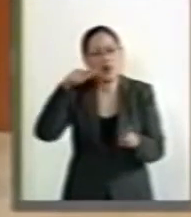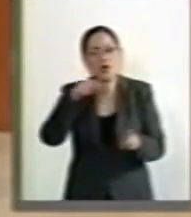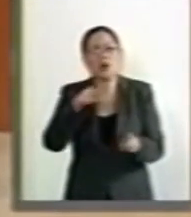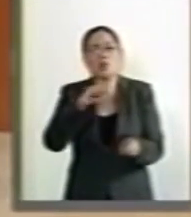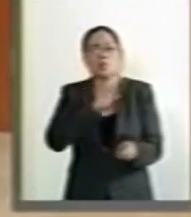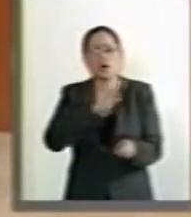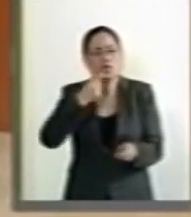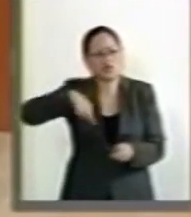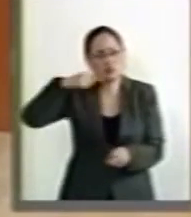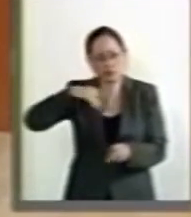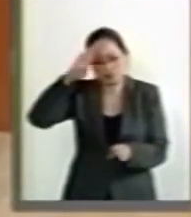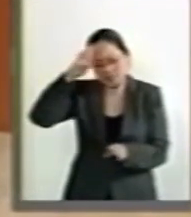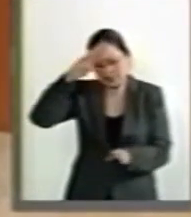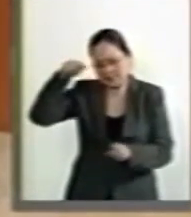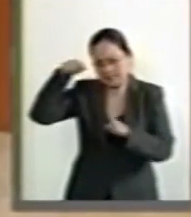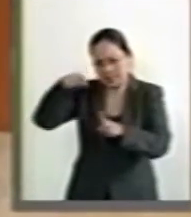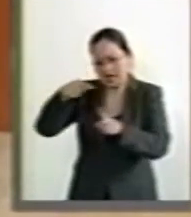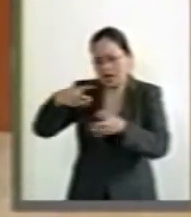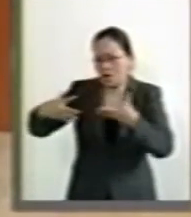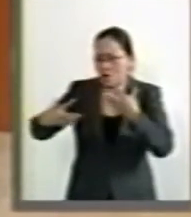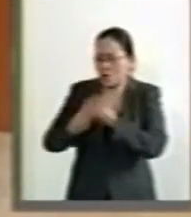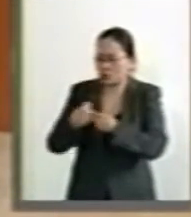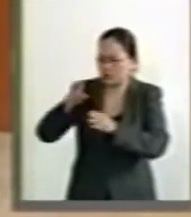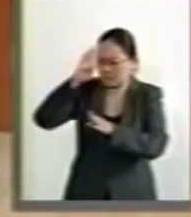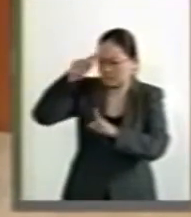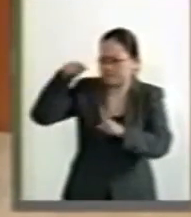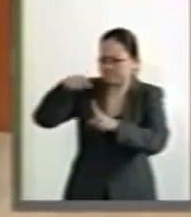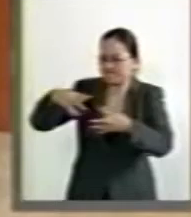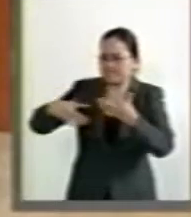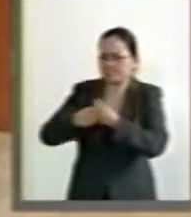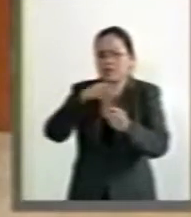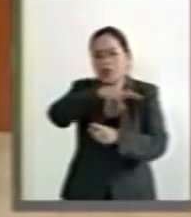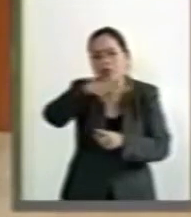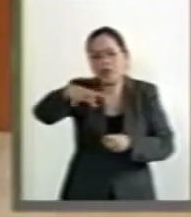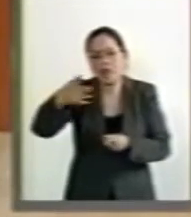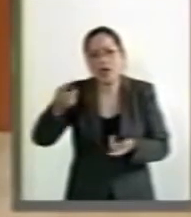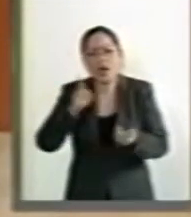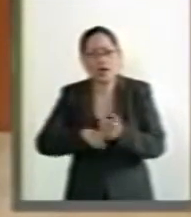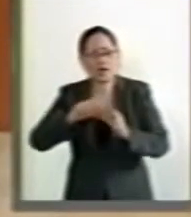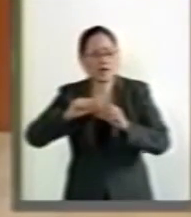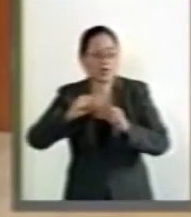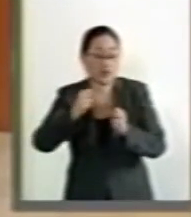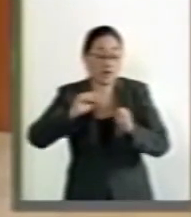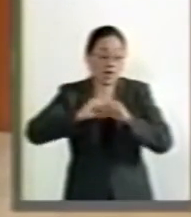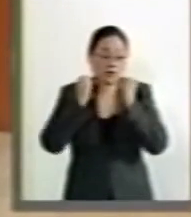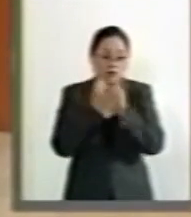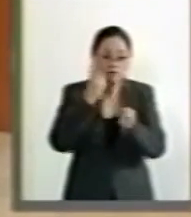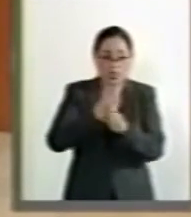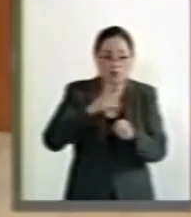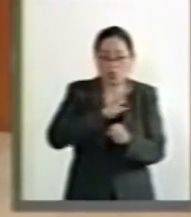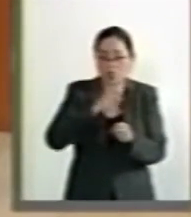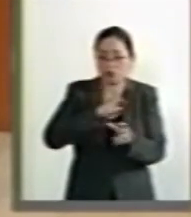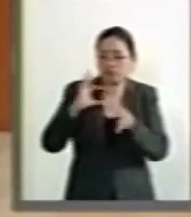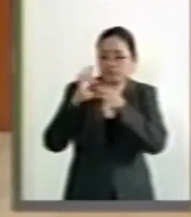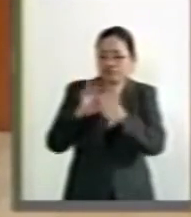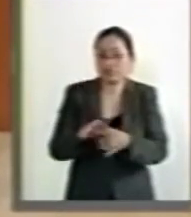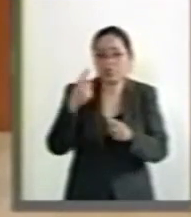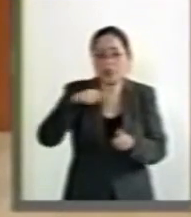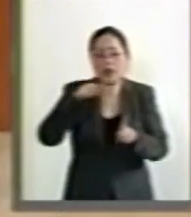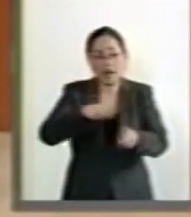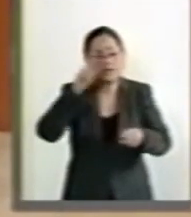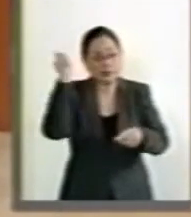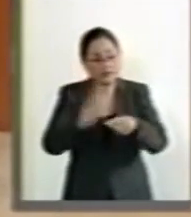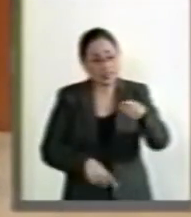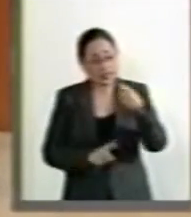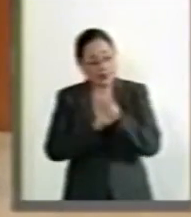para reflexionar y trabajar en conjunto con todos los sectores en nuestra población, sobre todo en contra